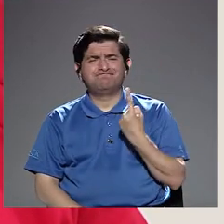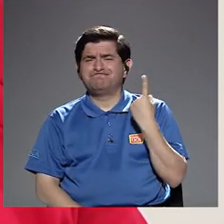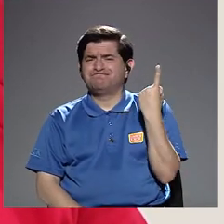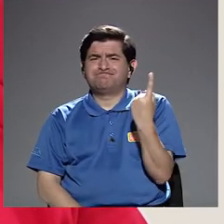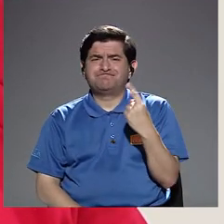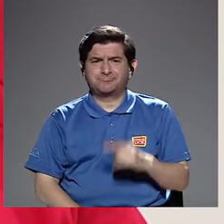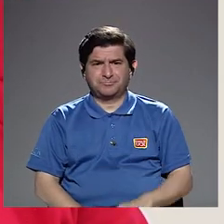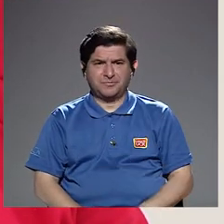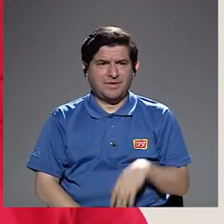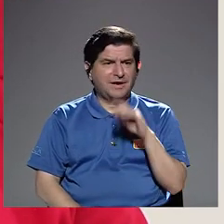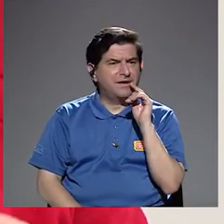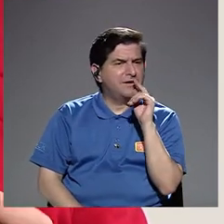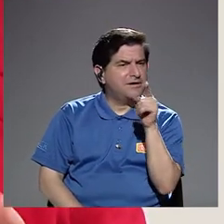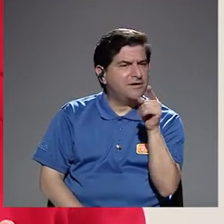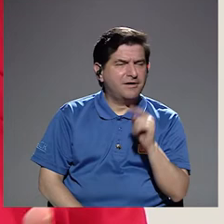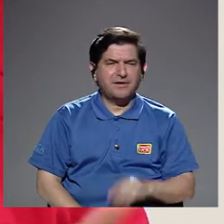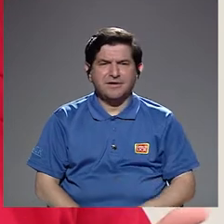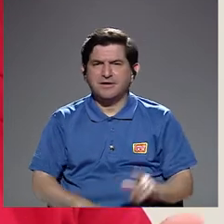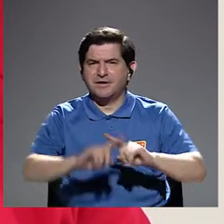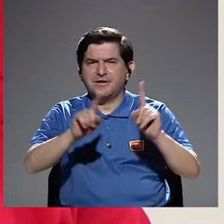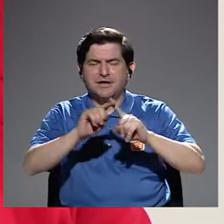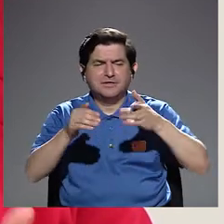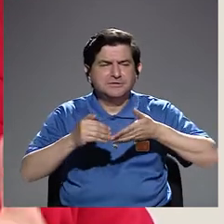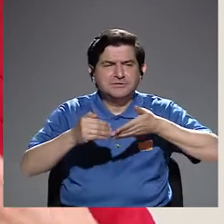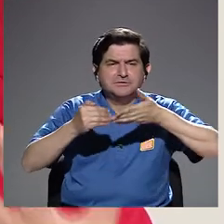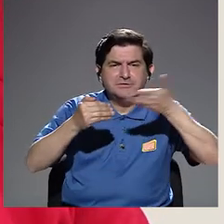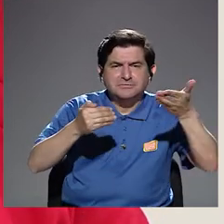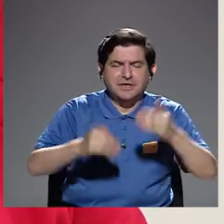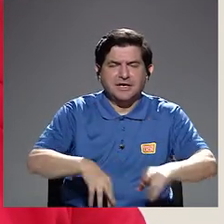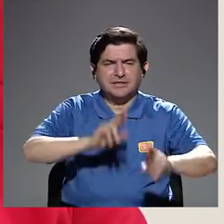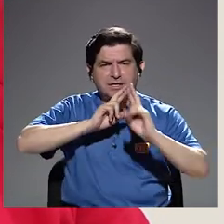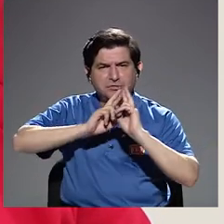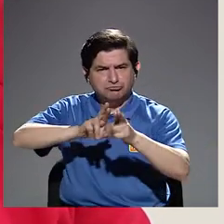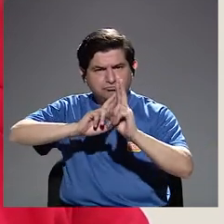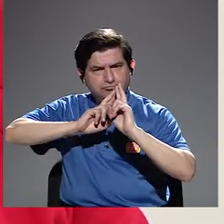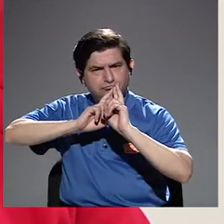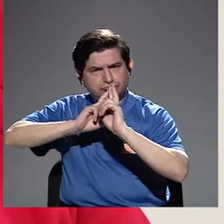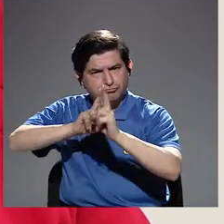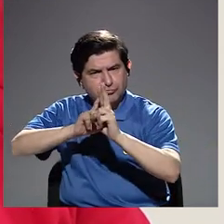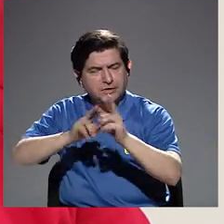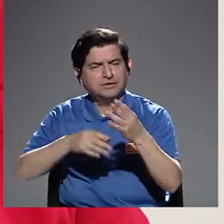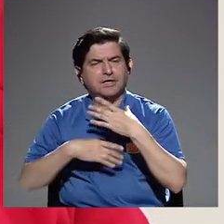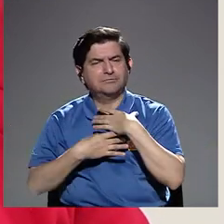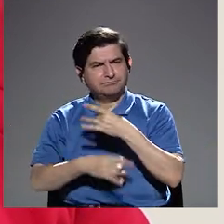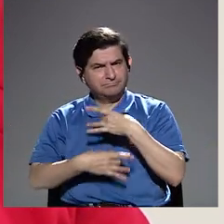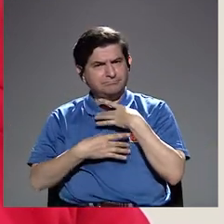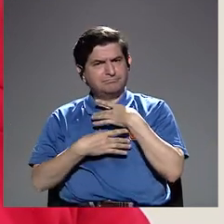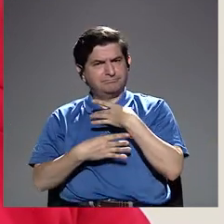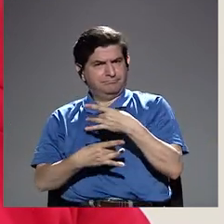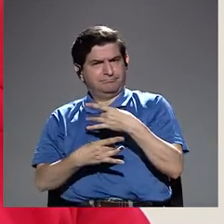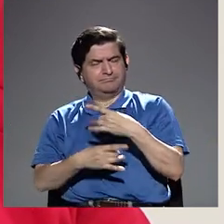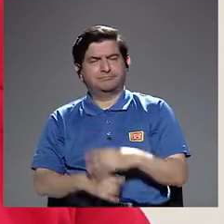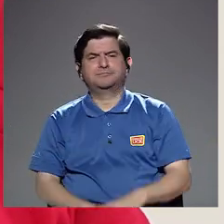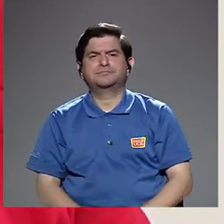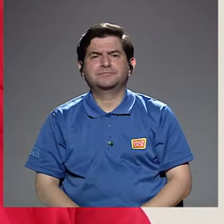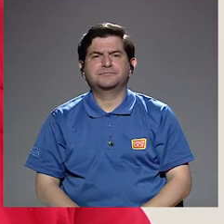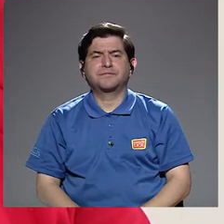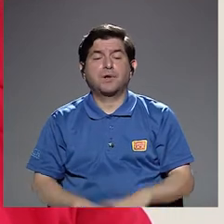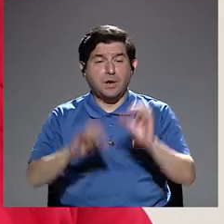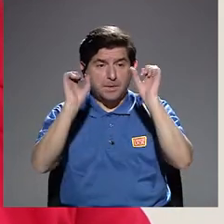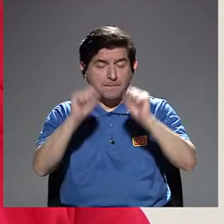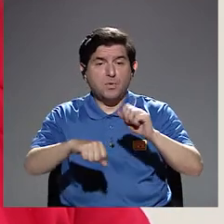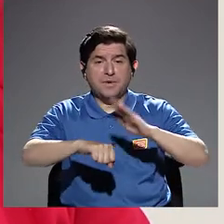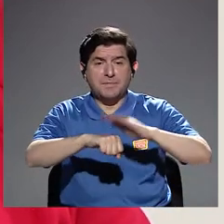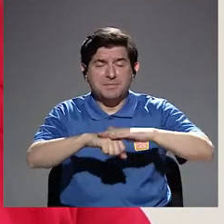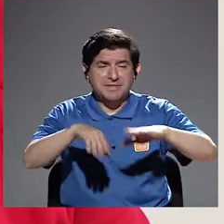con varios elementos, dan respuestas muy interesantes, que las